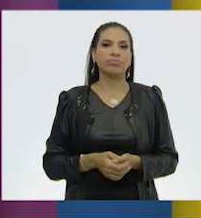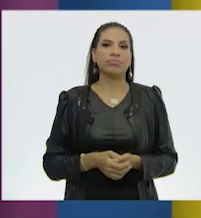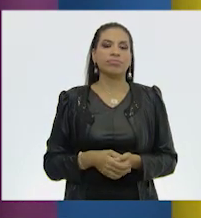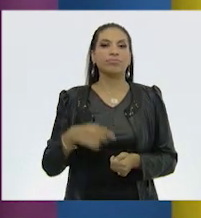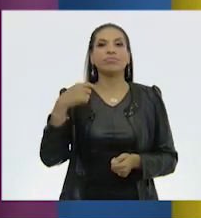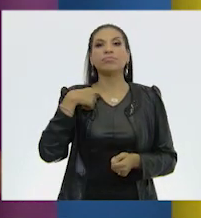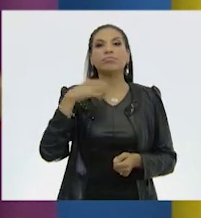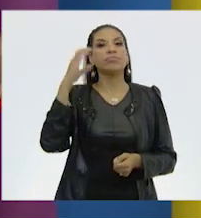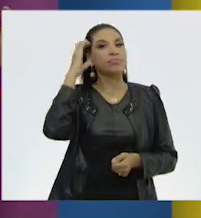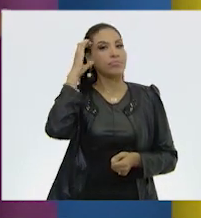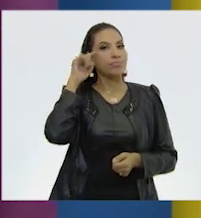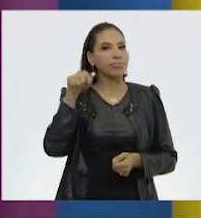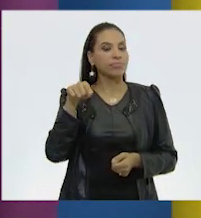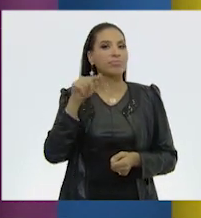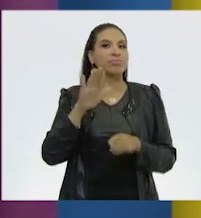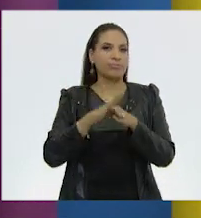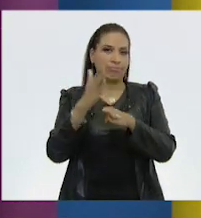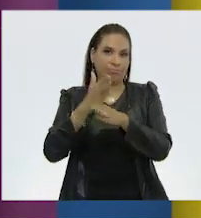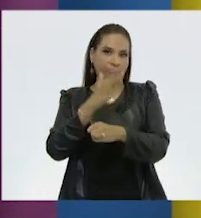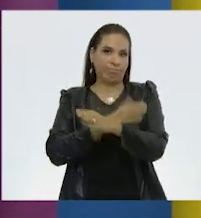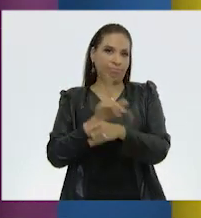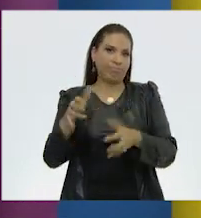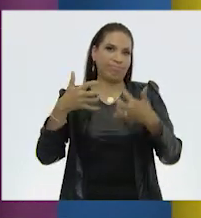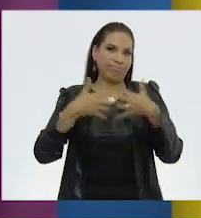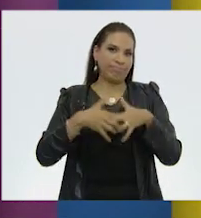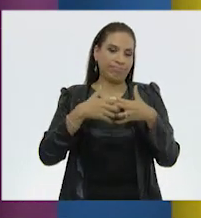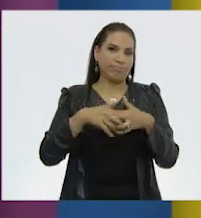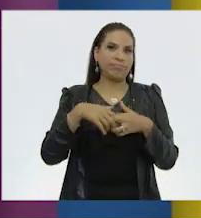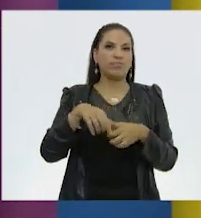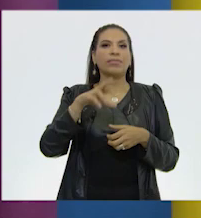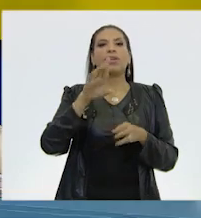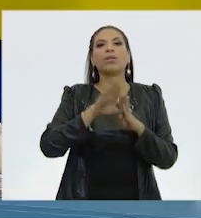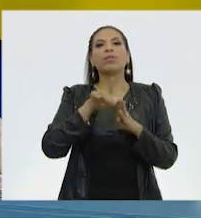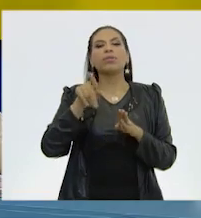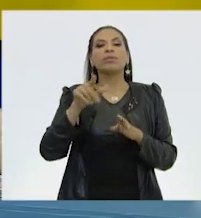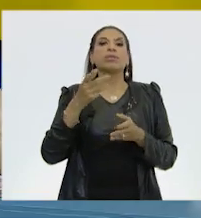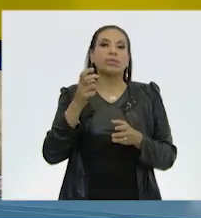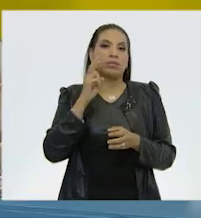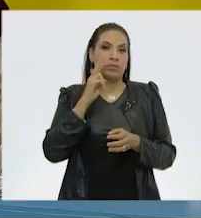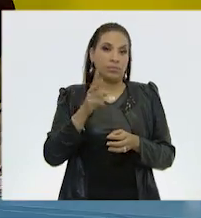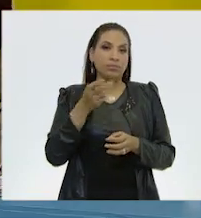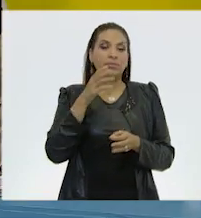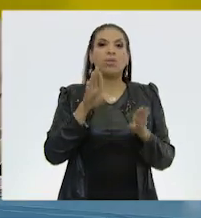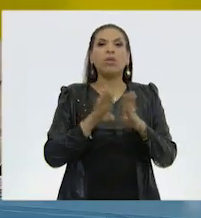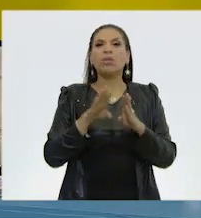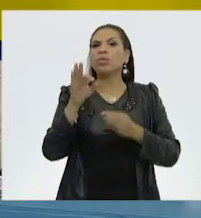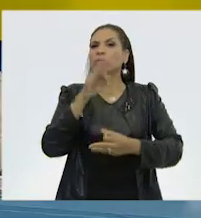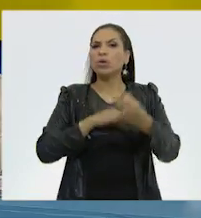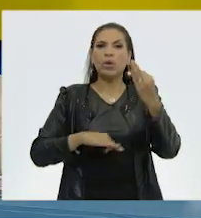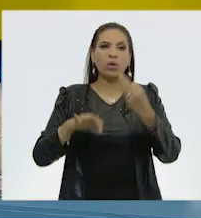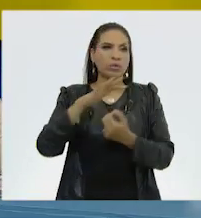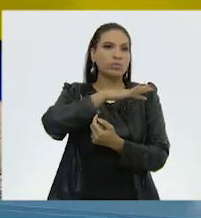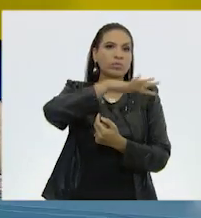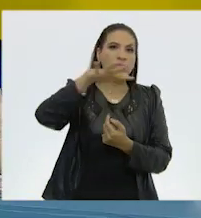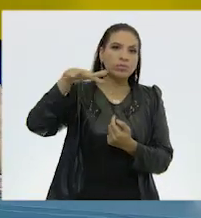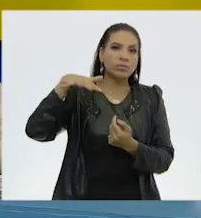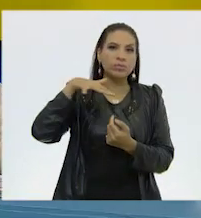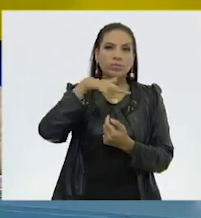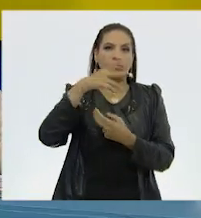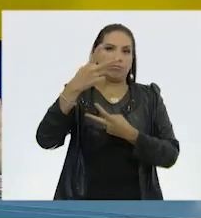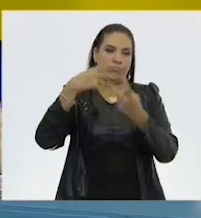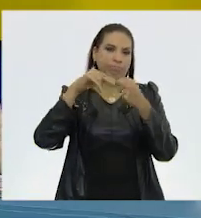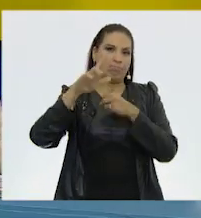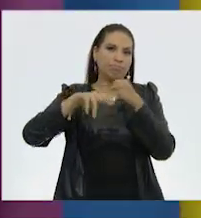cama, pues está hecha de madera. Es de tipo rústico. Ven, ven cómo todo lo que nos rodea proviene de la